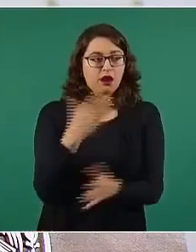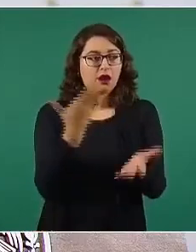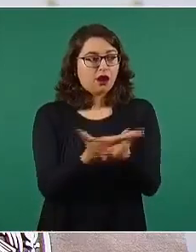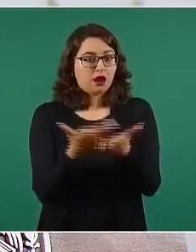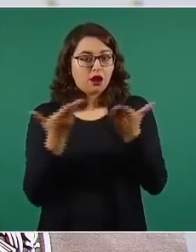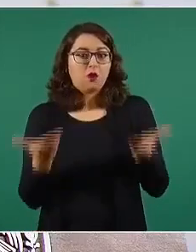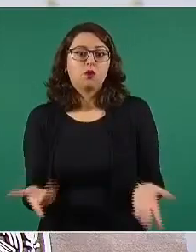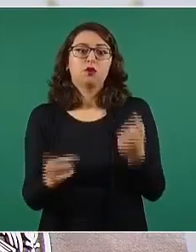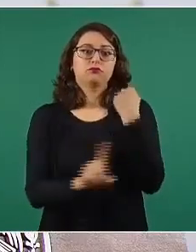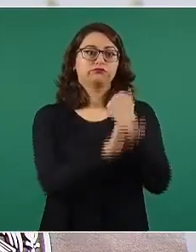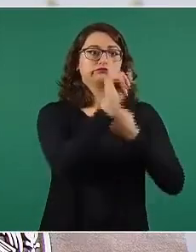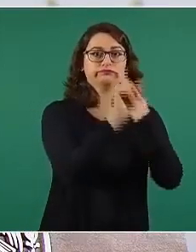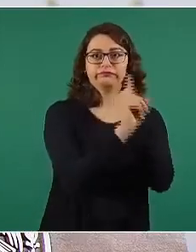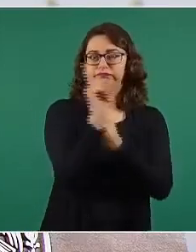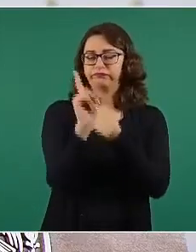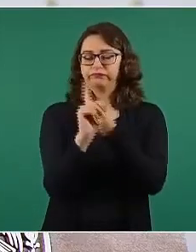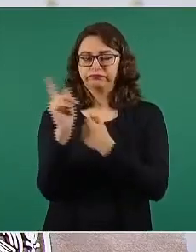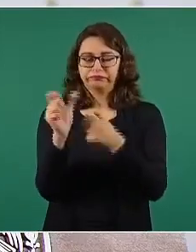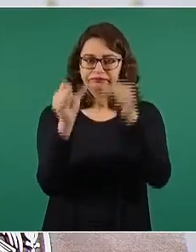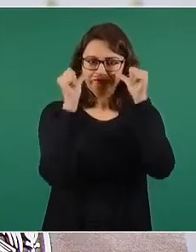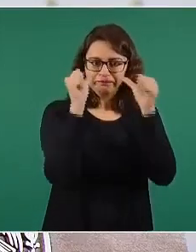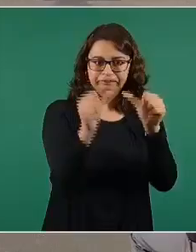esta pandemia,